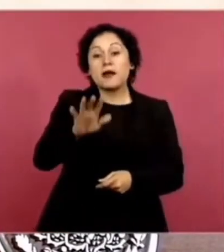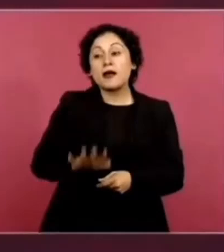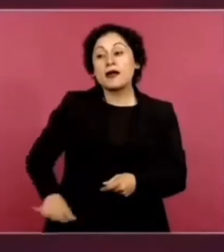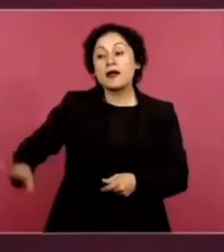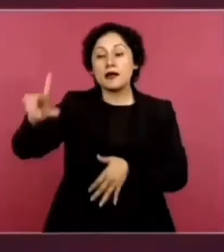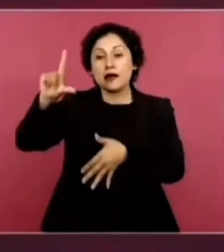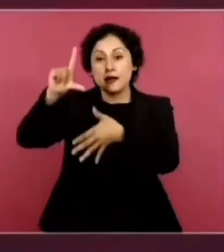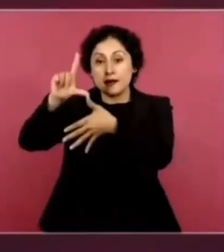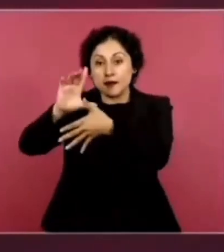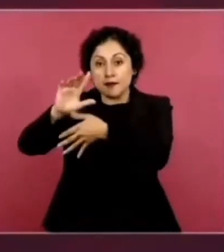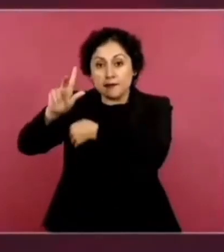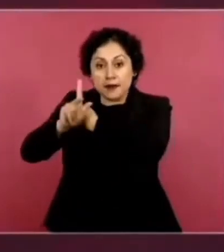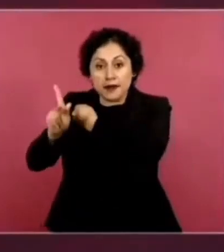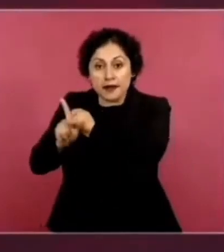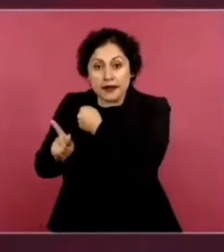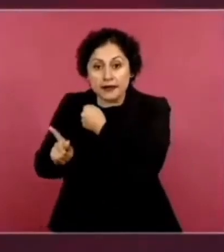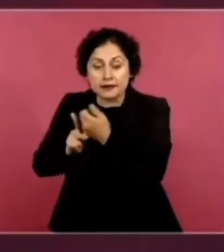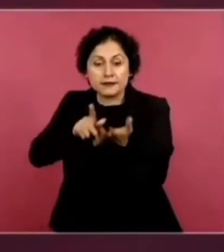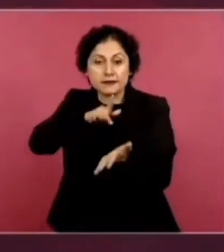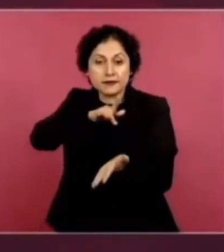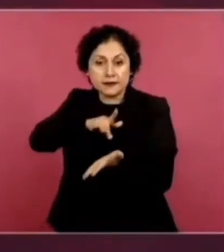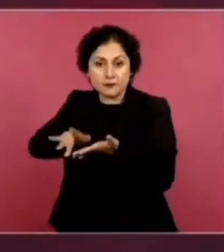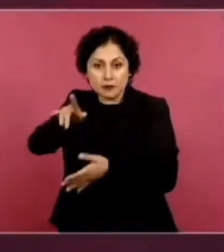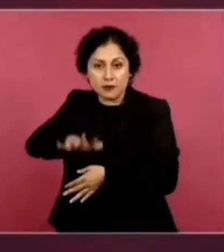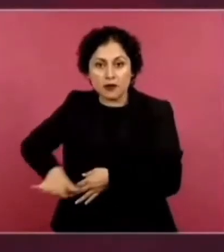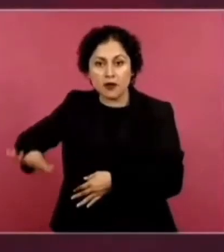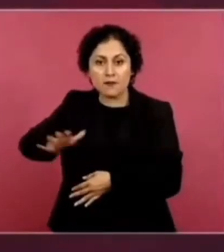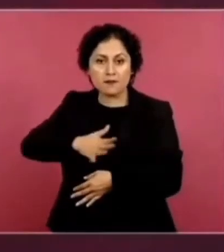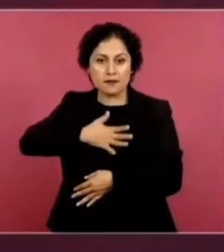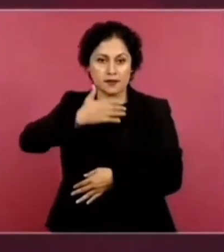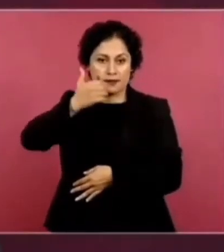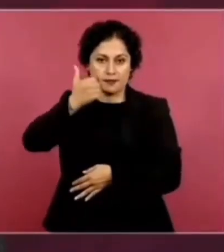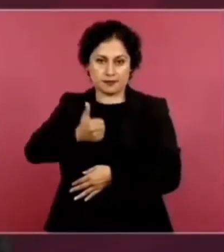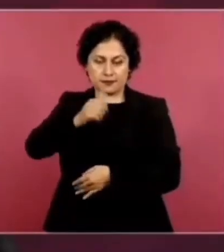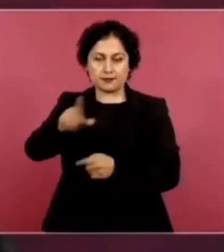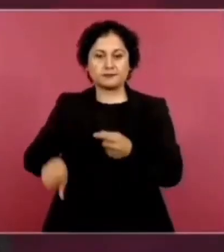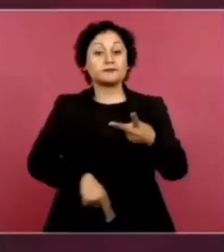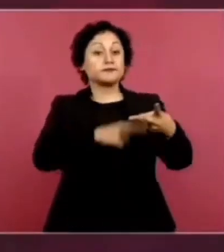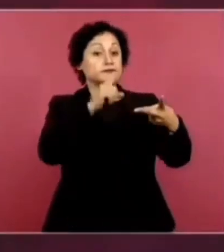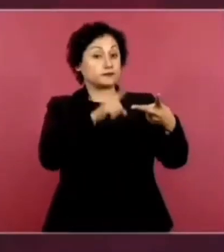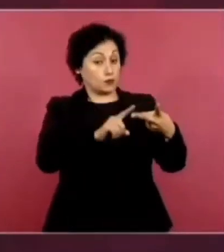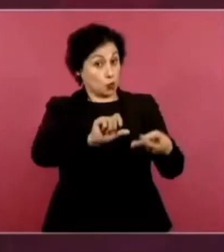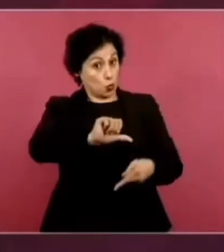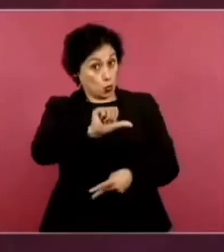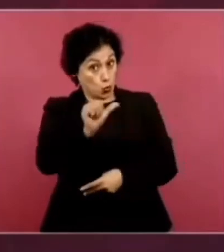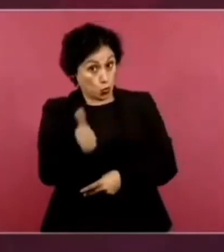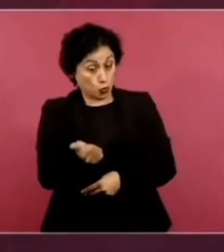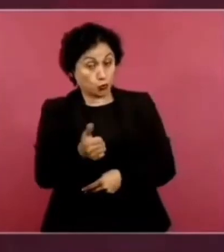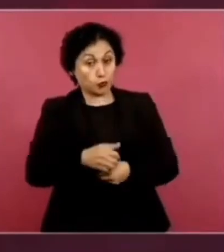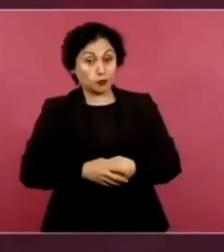Latina y del Caribe. Y lo segundo, que